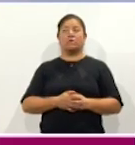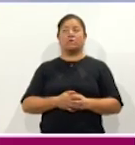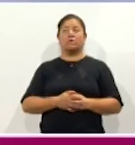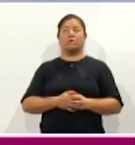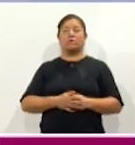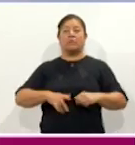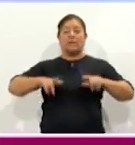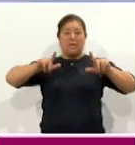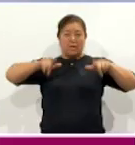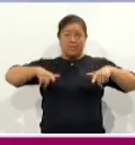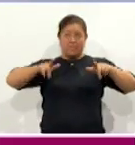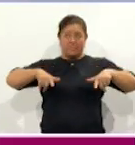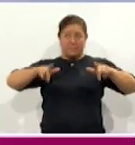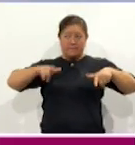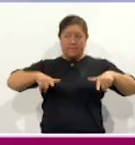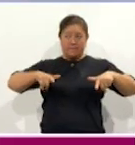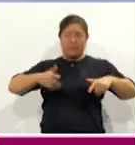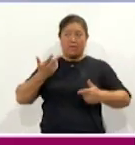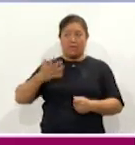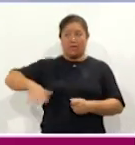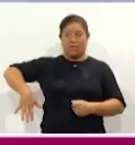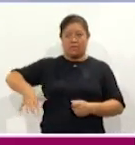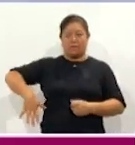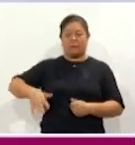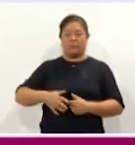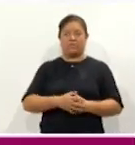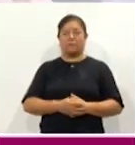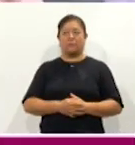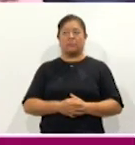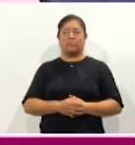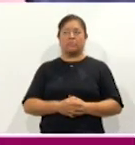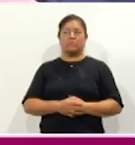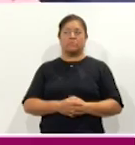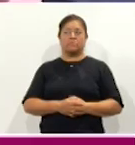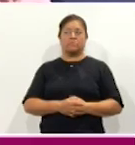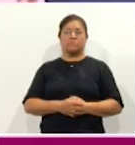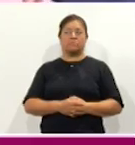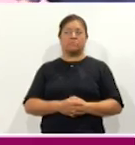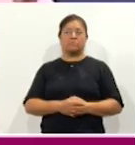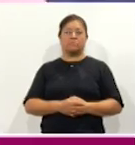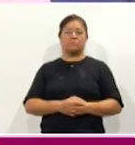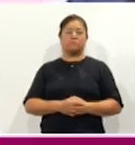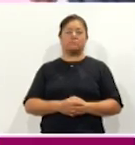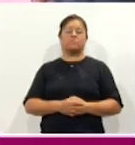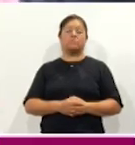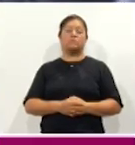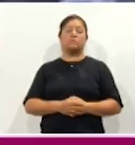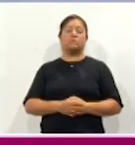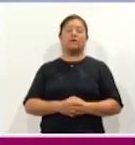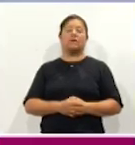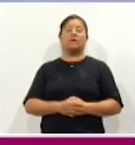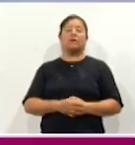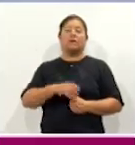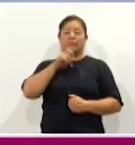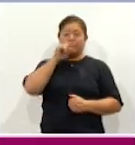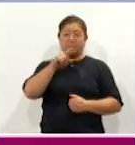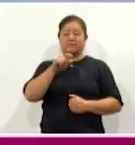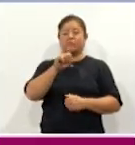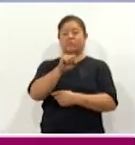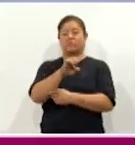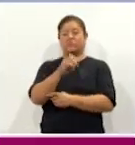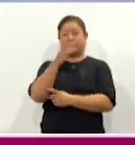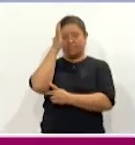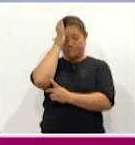meescuchas.diagonal.mx A su vez, el Secretario de Educación Pública del Estado,